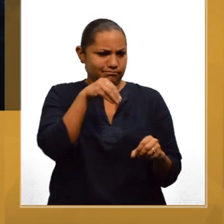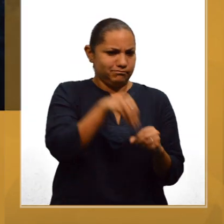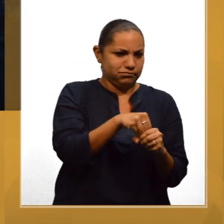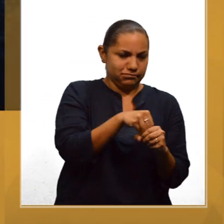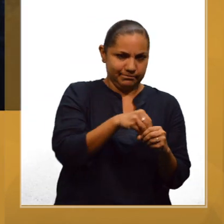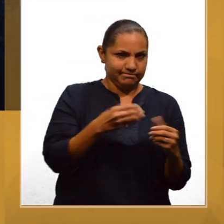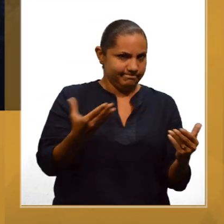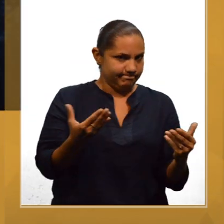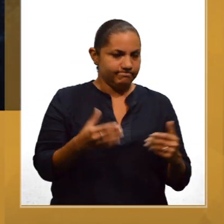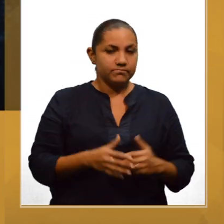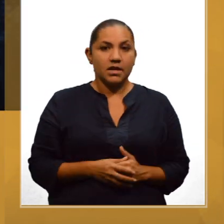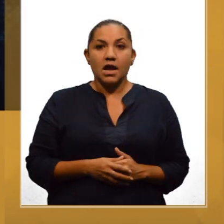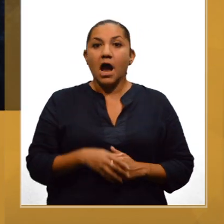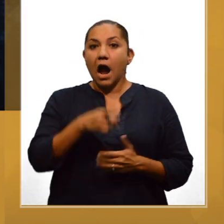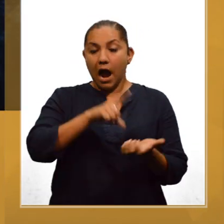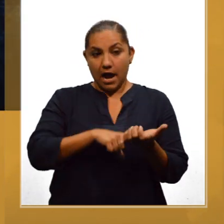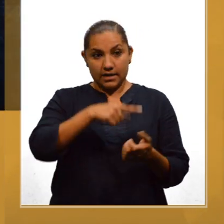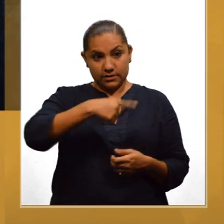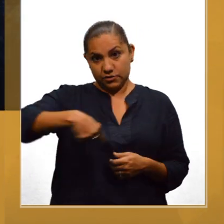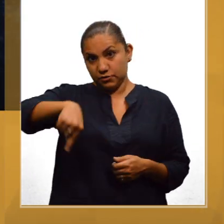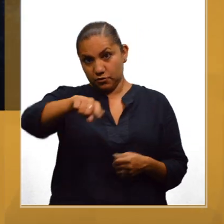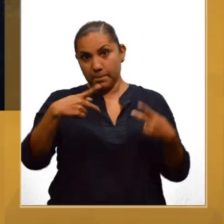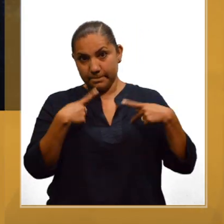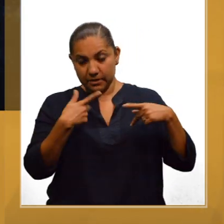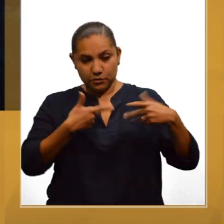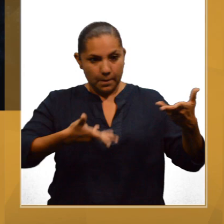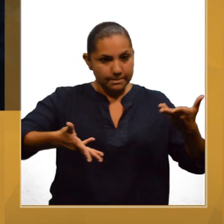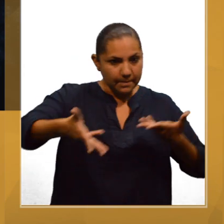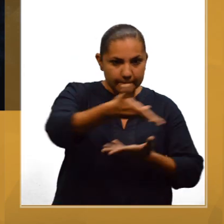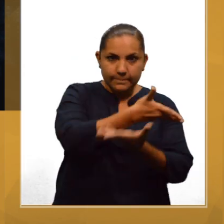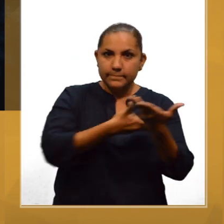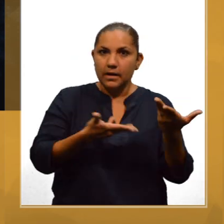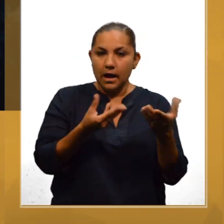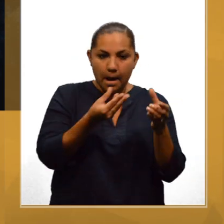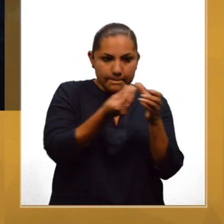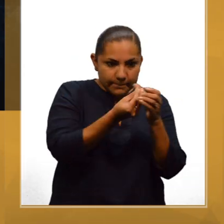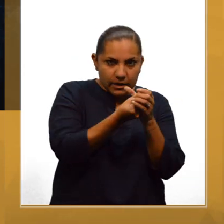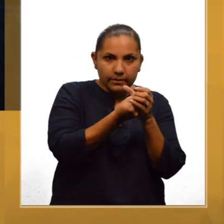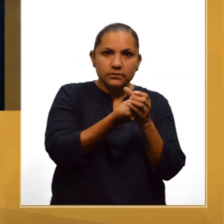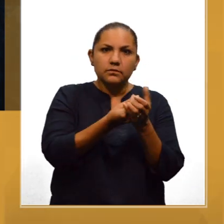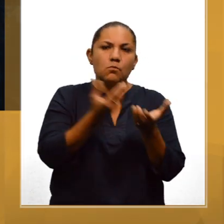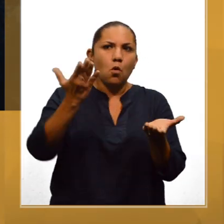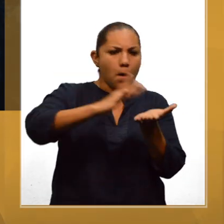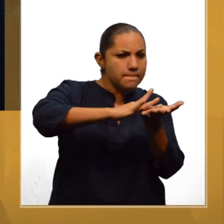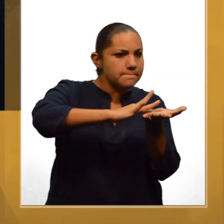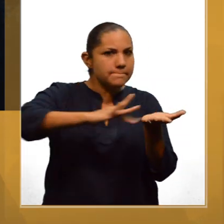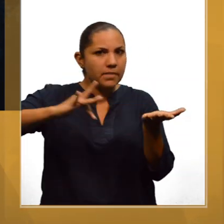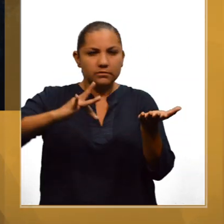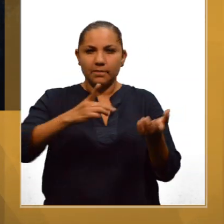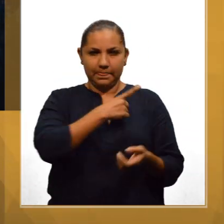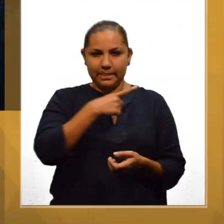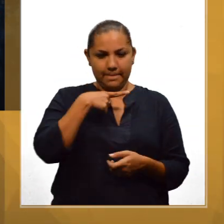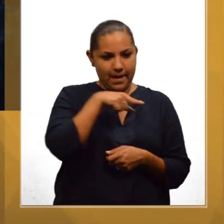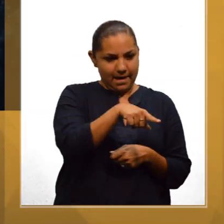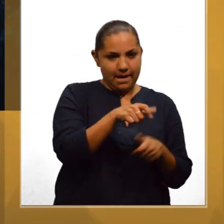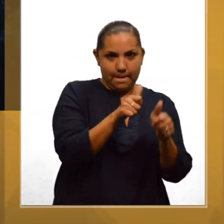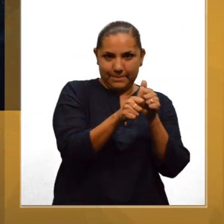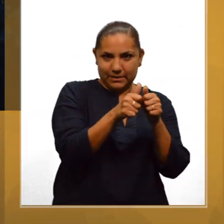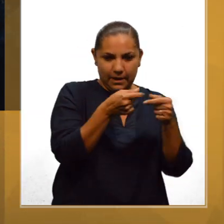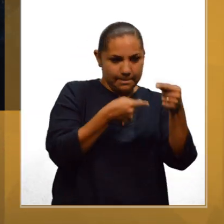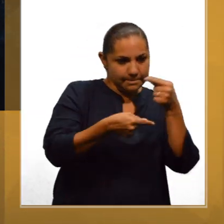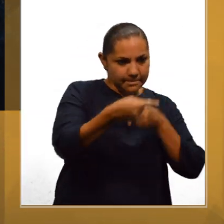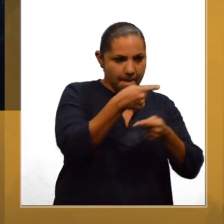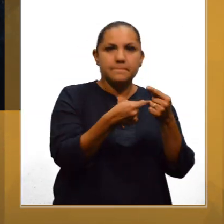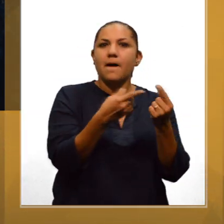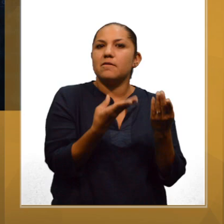una de las redes sociodigitales más confiables en cuanto a conversaciones y privacidad por el algoritmo que tiene en